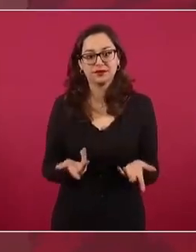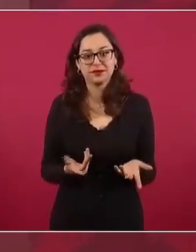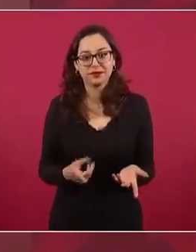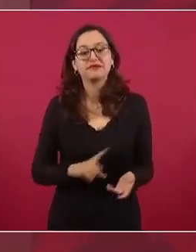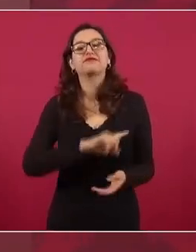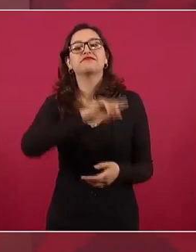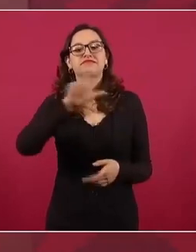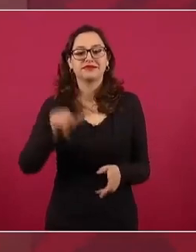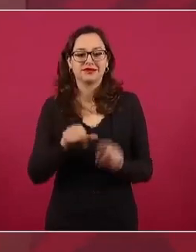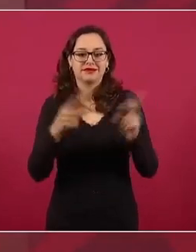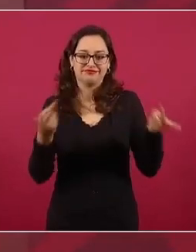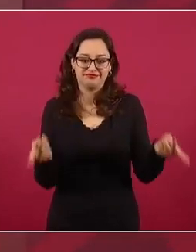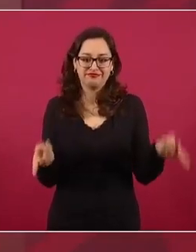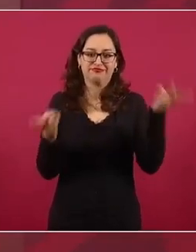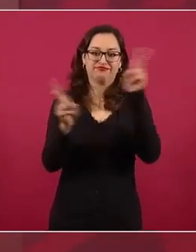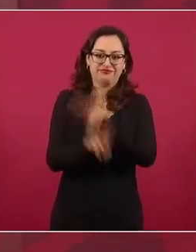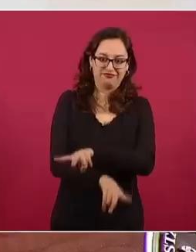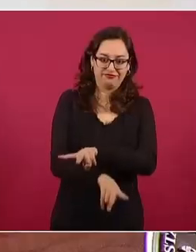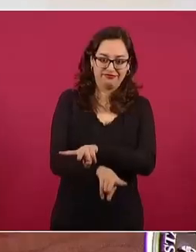de Peña